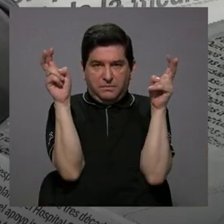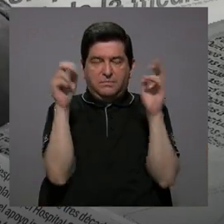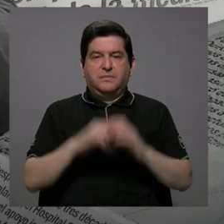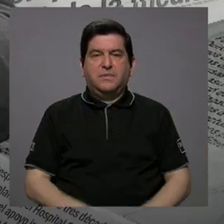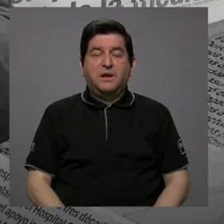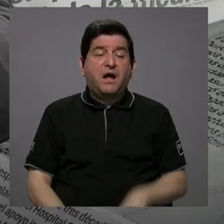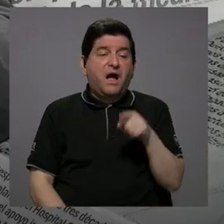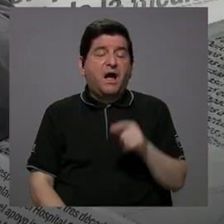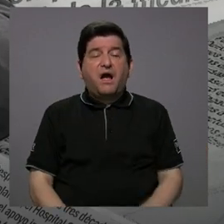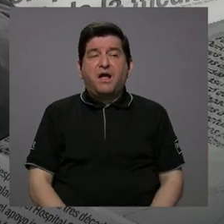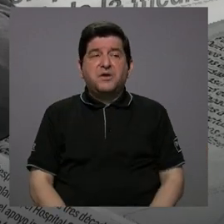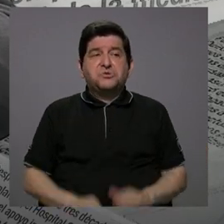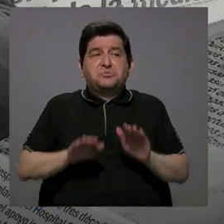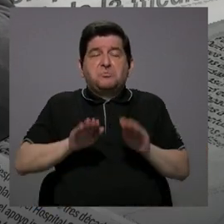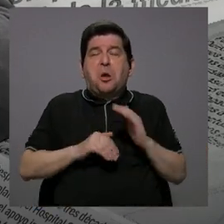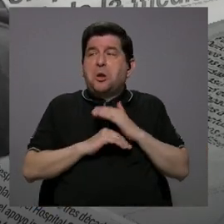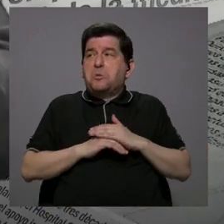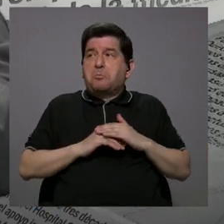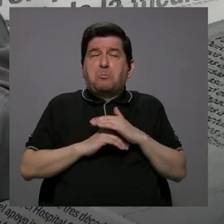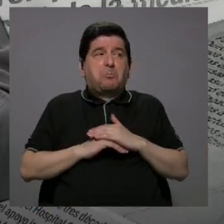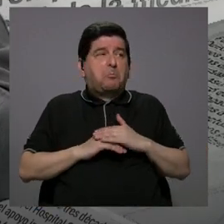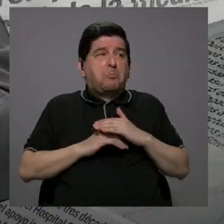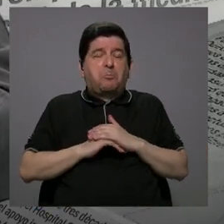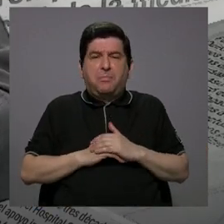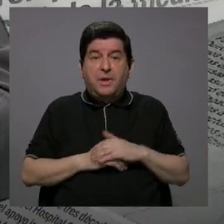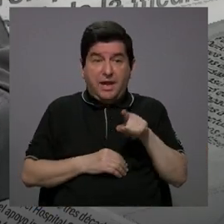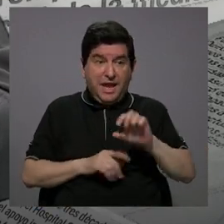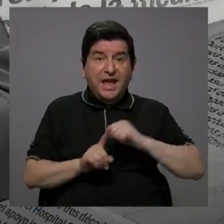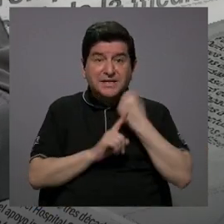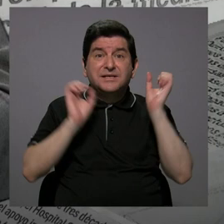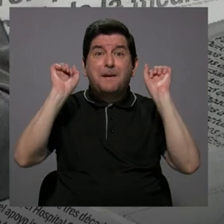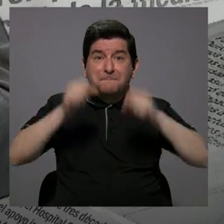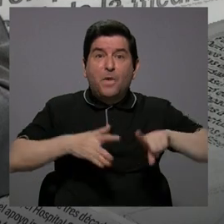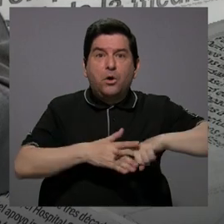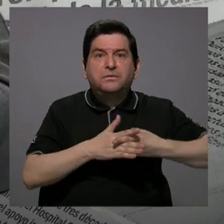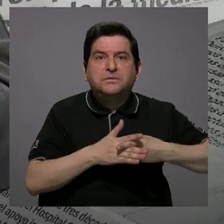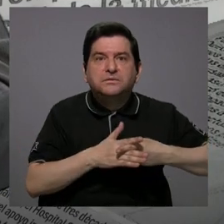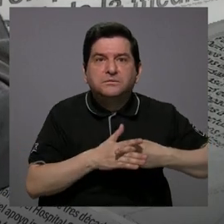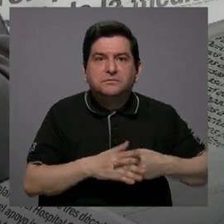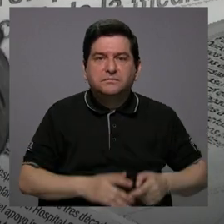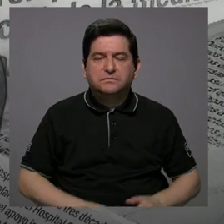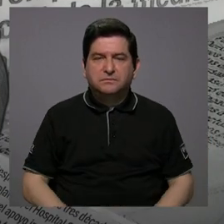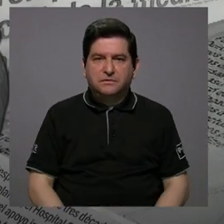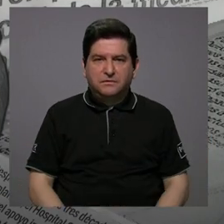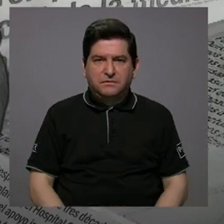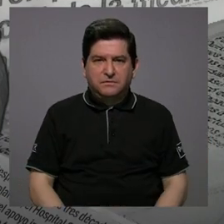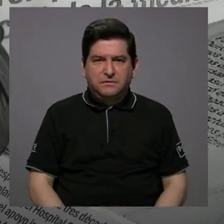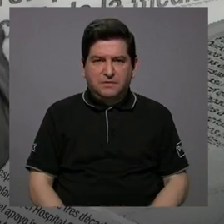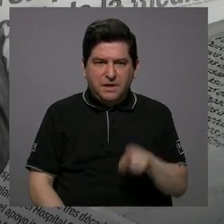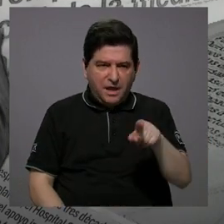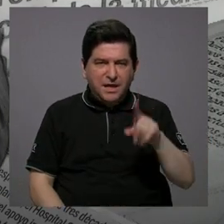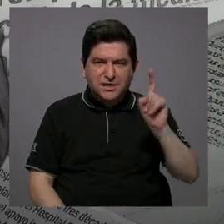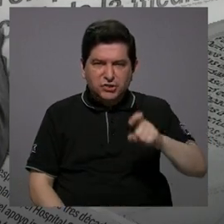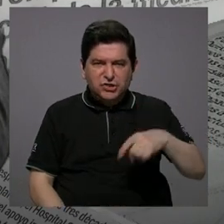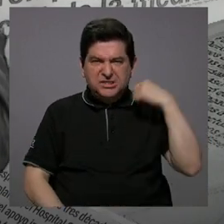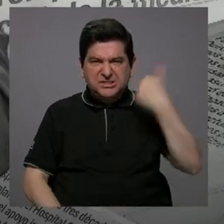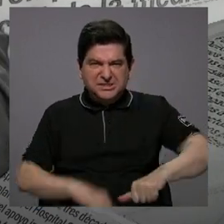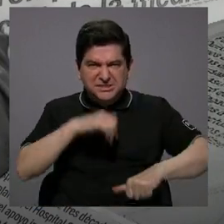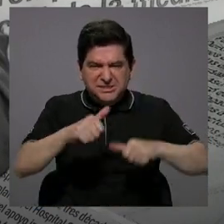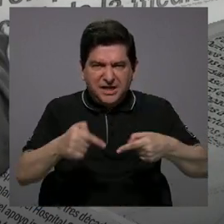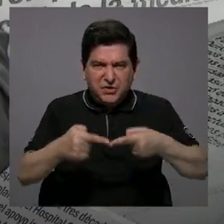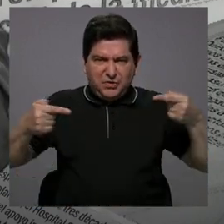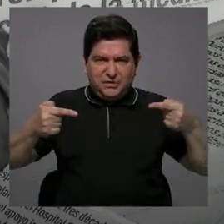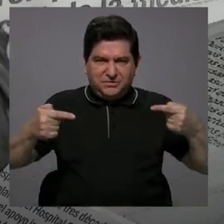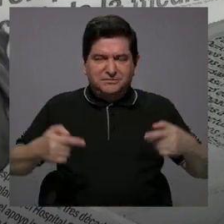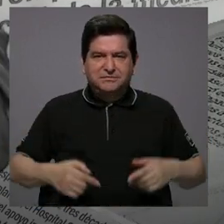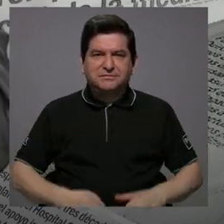Que se acomodan, podríamos caer en esa situación. Y entonces, eso es lo que tenemos que combatir, eso es lo que tenemos